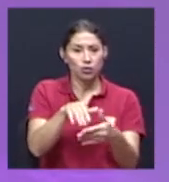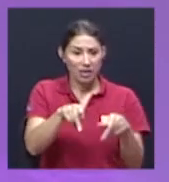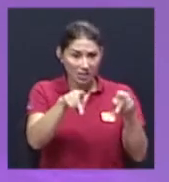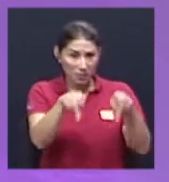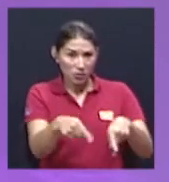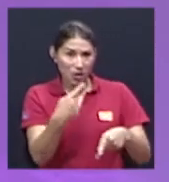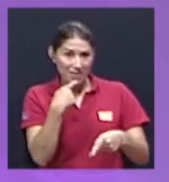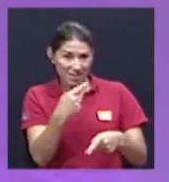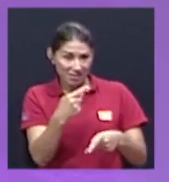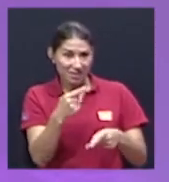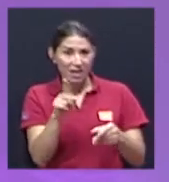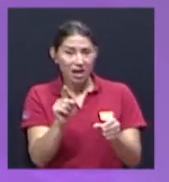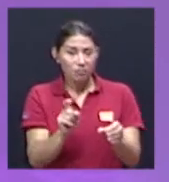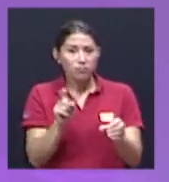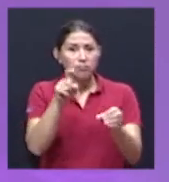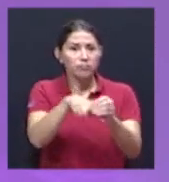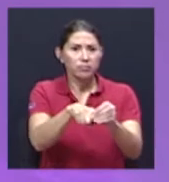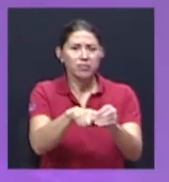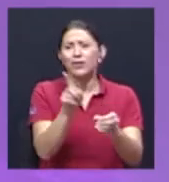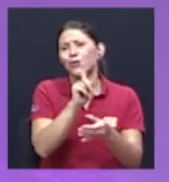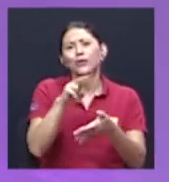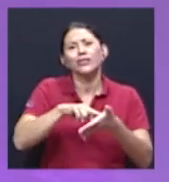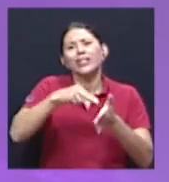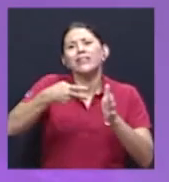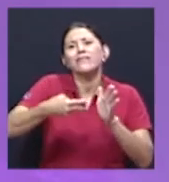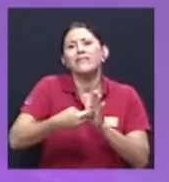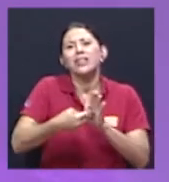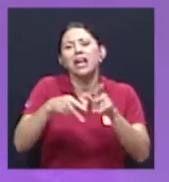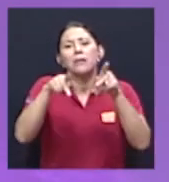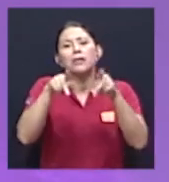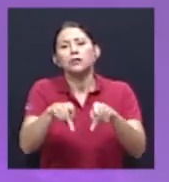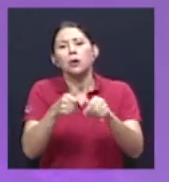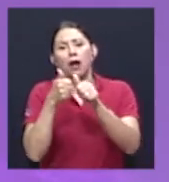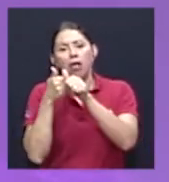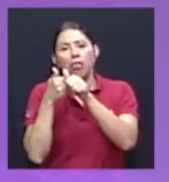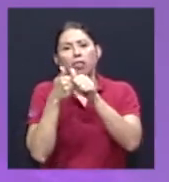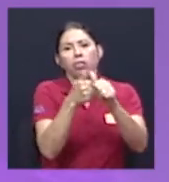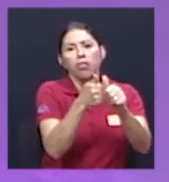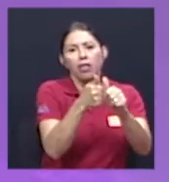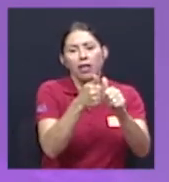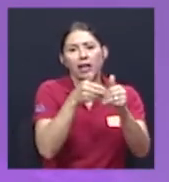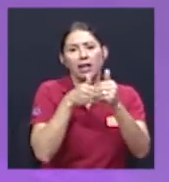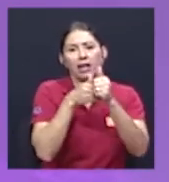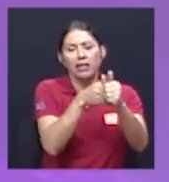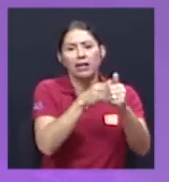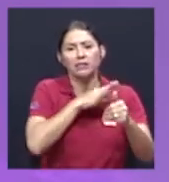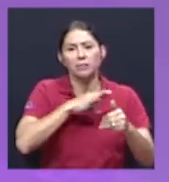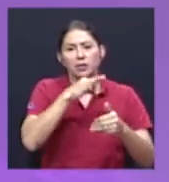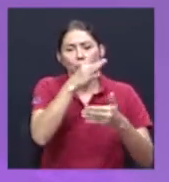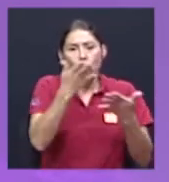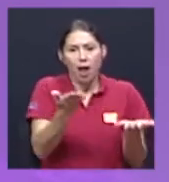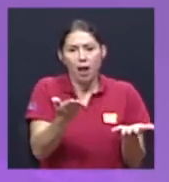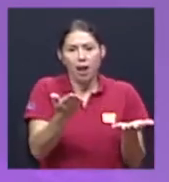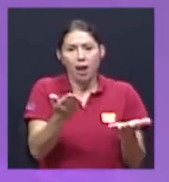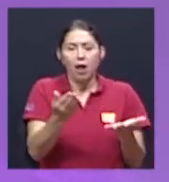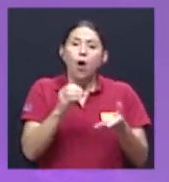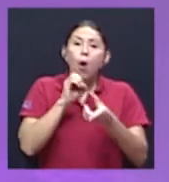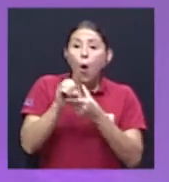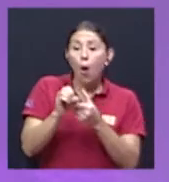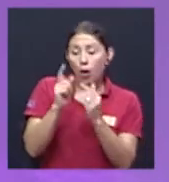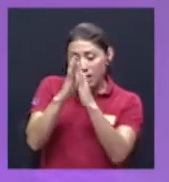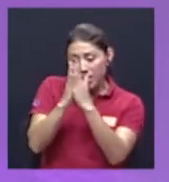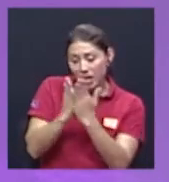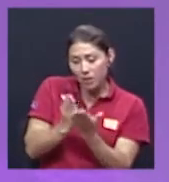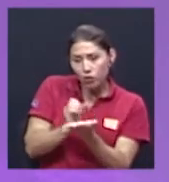persona va a seguir a pie juntillas lo que dice su líder espiritual específico, o lo que dice su libro